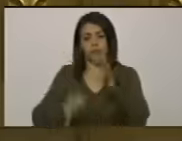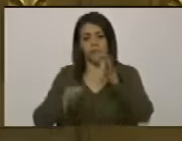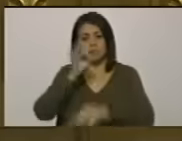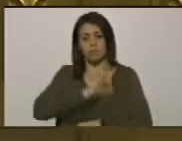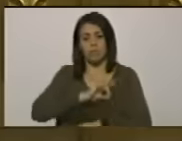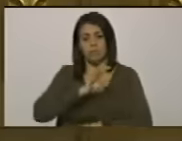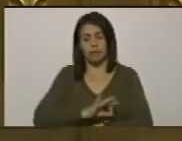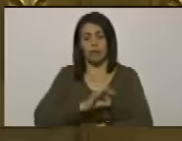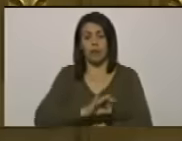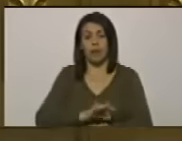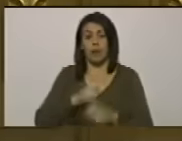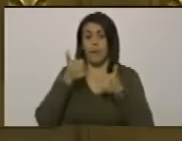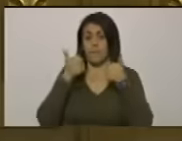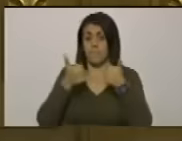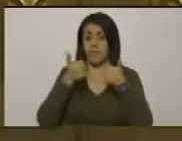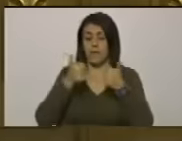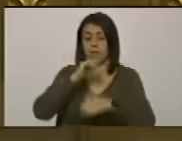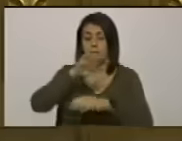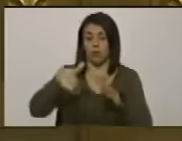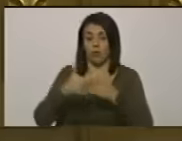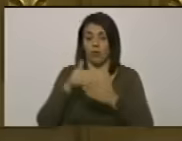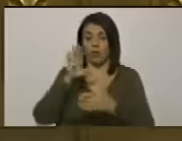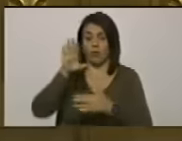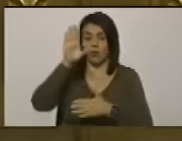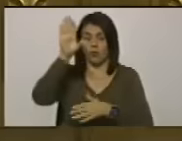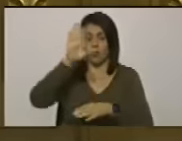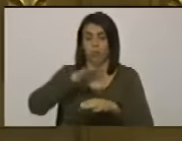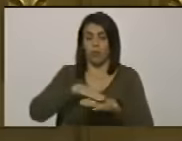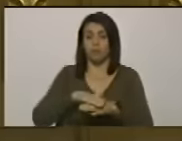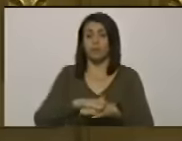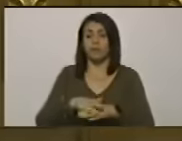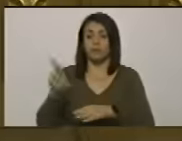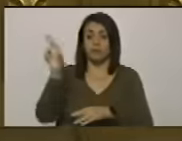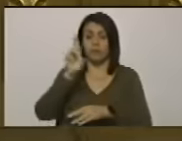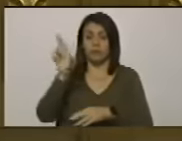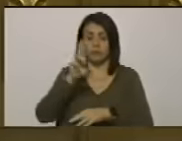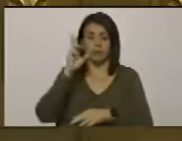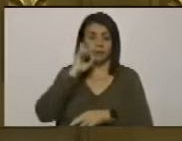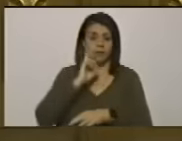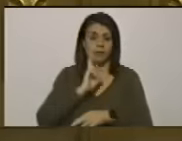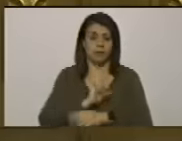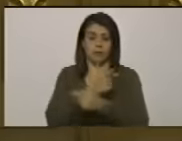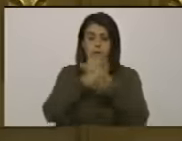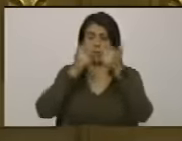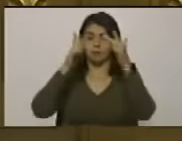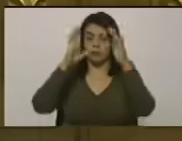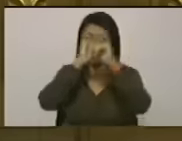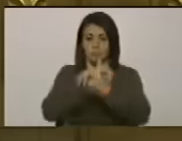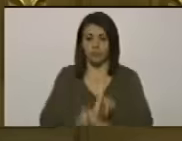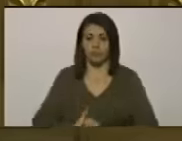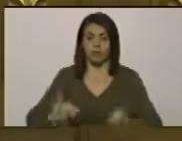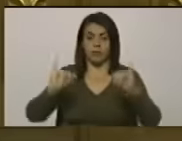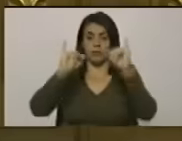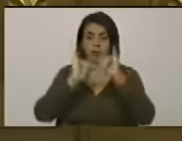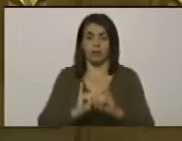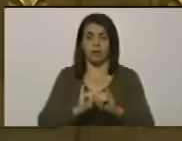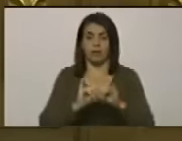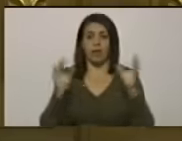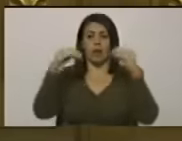social el bienestar y el futuro próspero de una república bolivariana libre e independiente